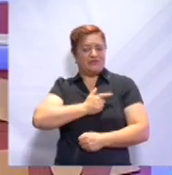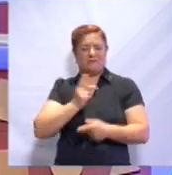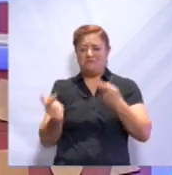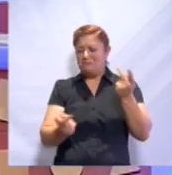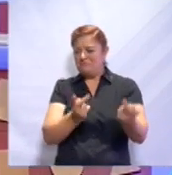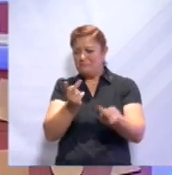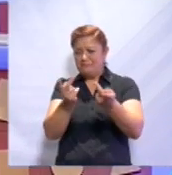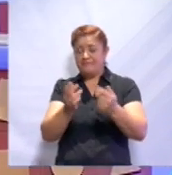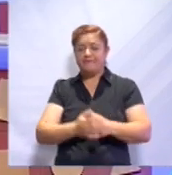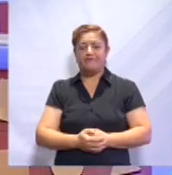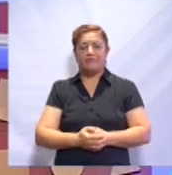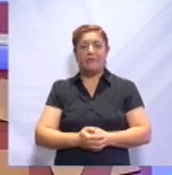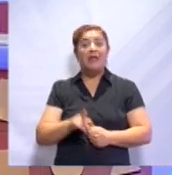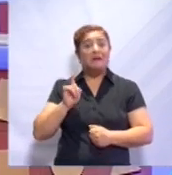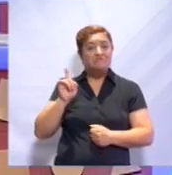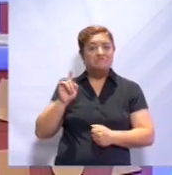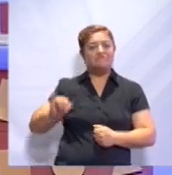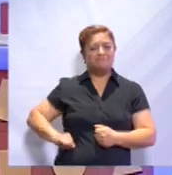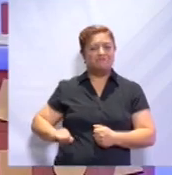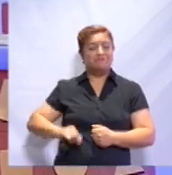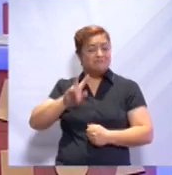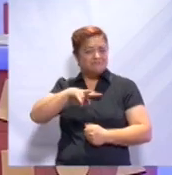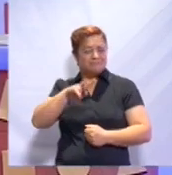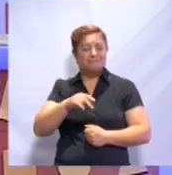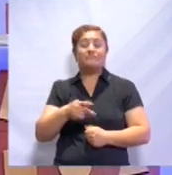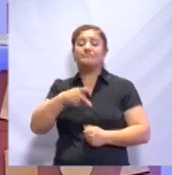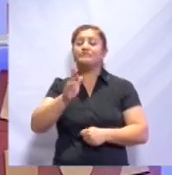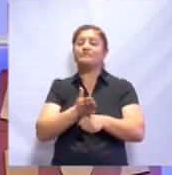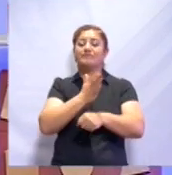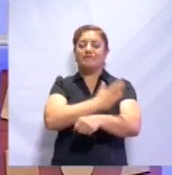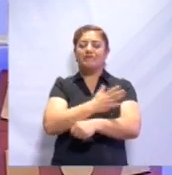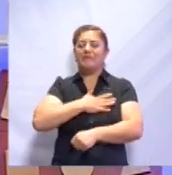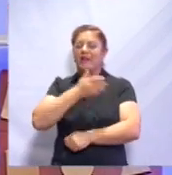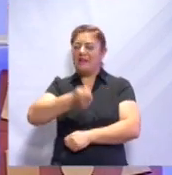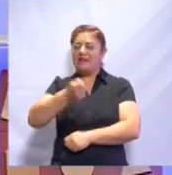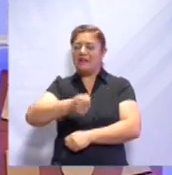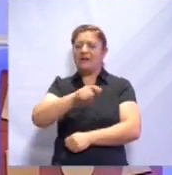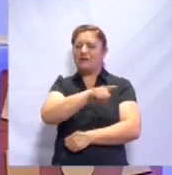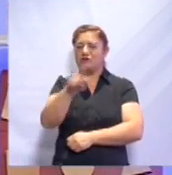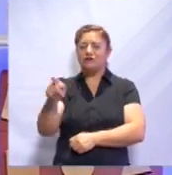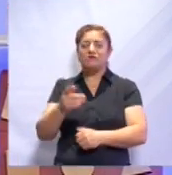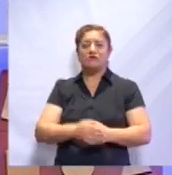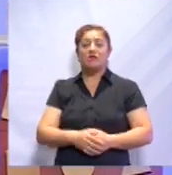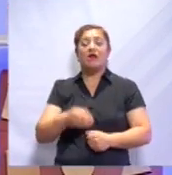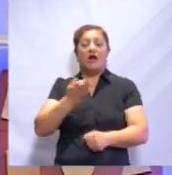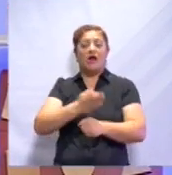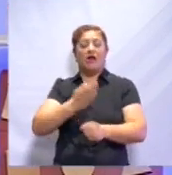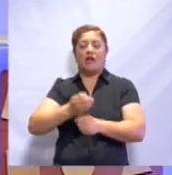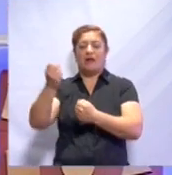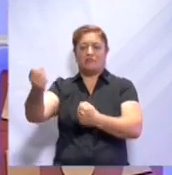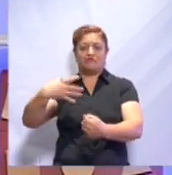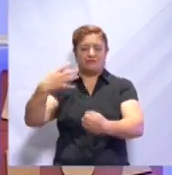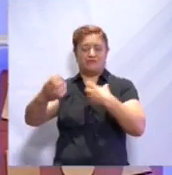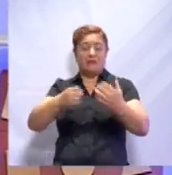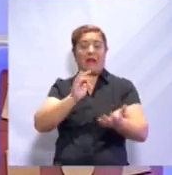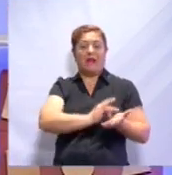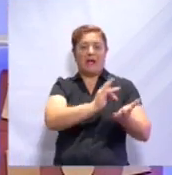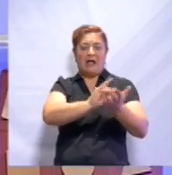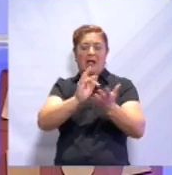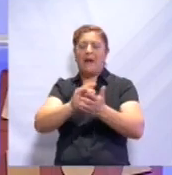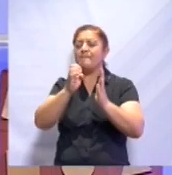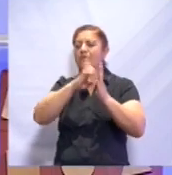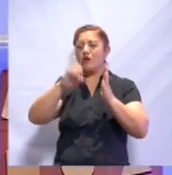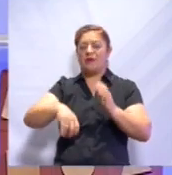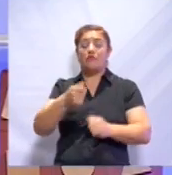Muy interesante, ¿verdad? Pero antes de continuar con este tema, queremos agradecer los saludos, Viri, que nos están llegando en este momento. Muchísimas gracias. Por